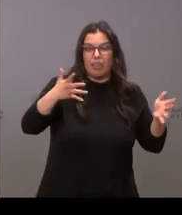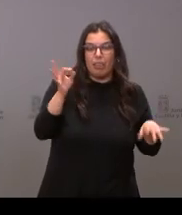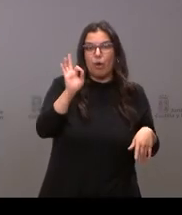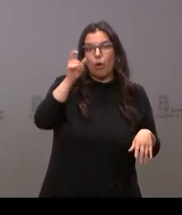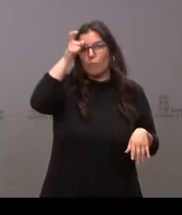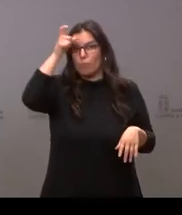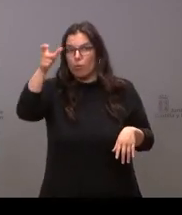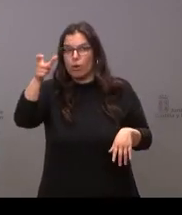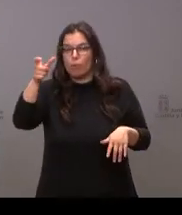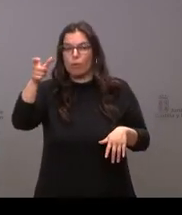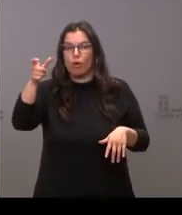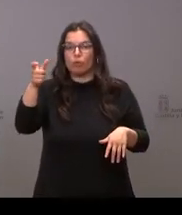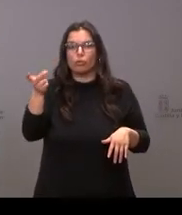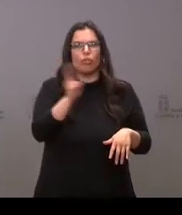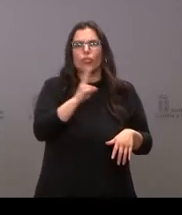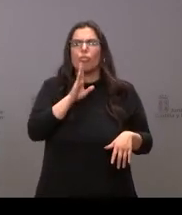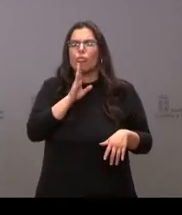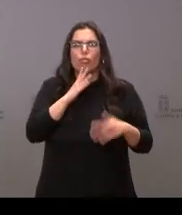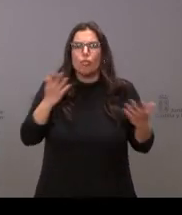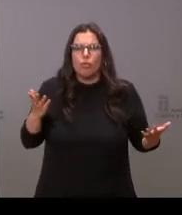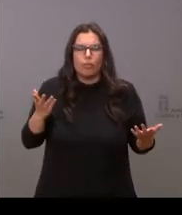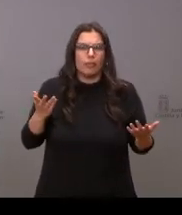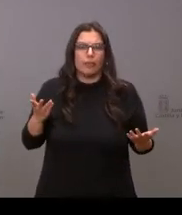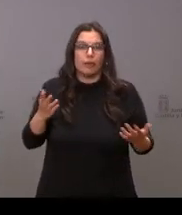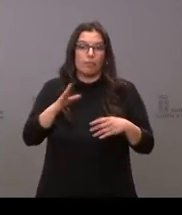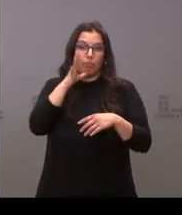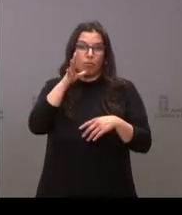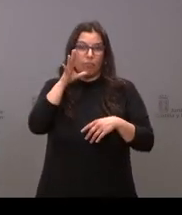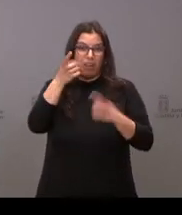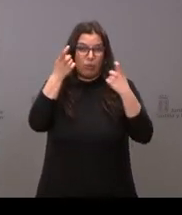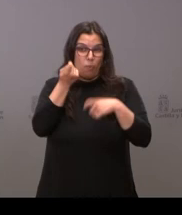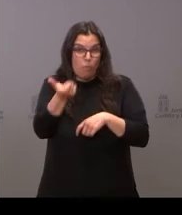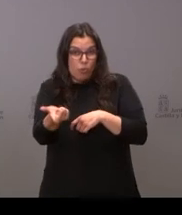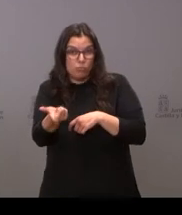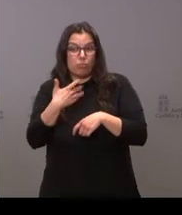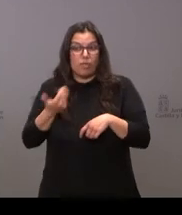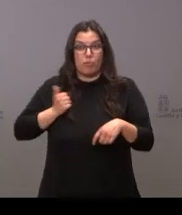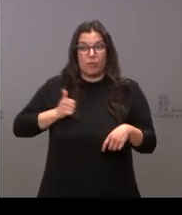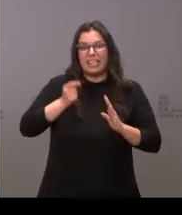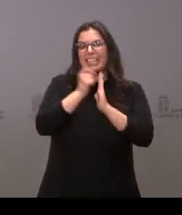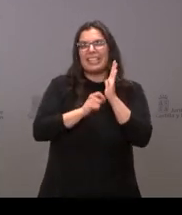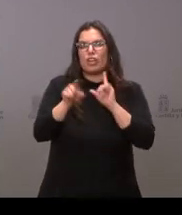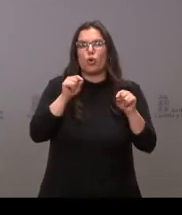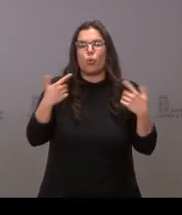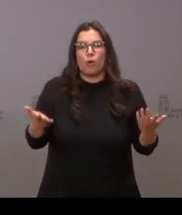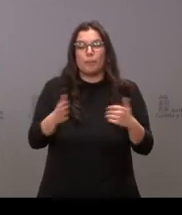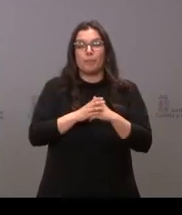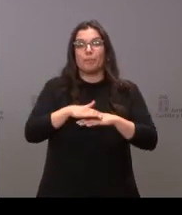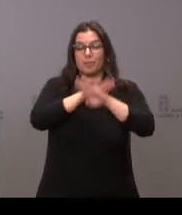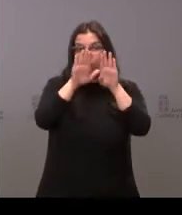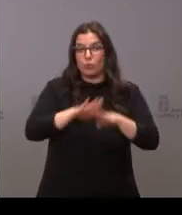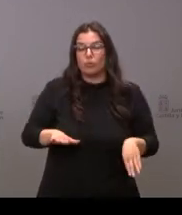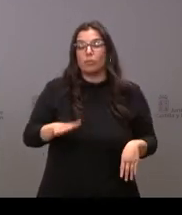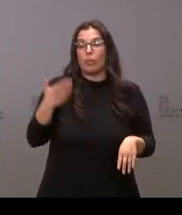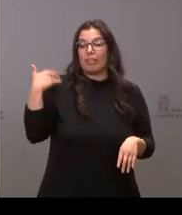por centros del entorno rural con ratios más bajas cuál es el criterio en ese sentido y para terminar hace unas semanas